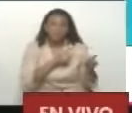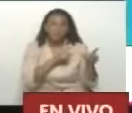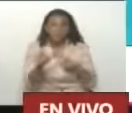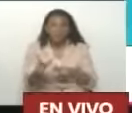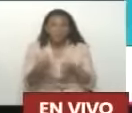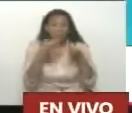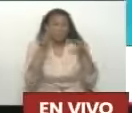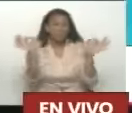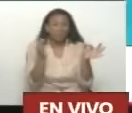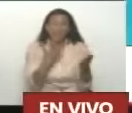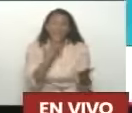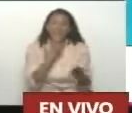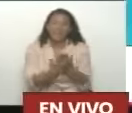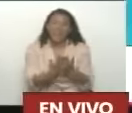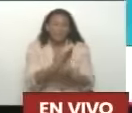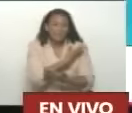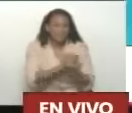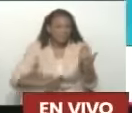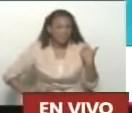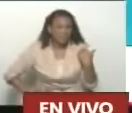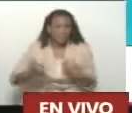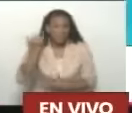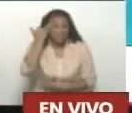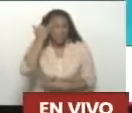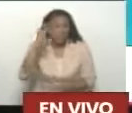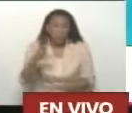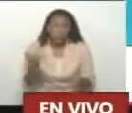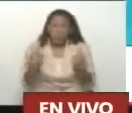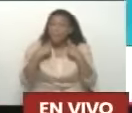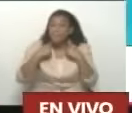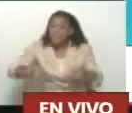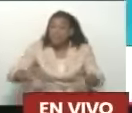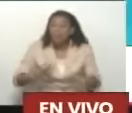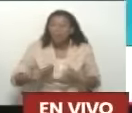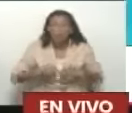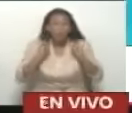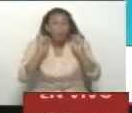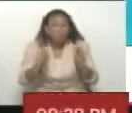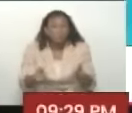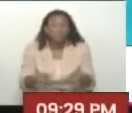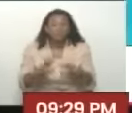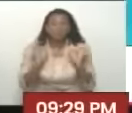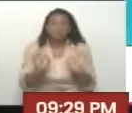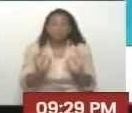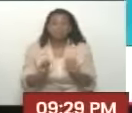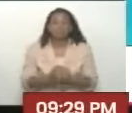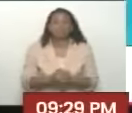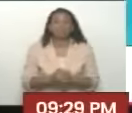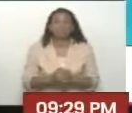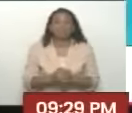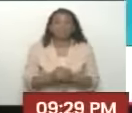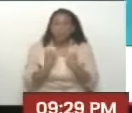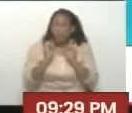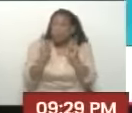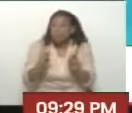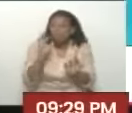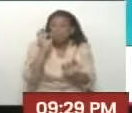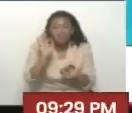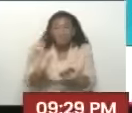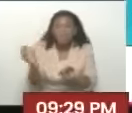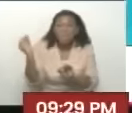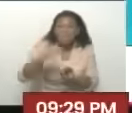venceremos, presidente. Esa no me la pelo yo, pero bueno, pues ni que pase lo que pase. Aparte que